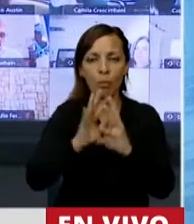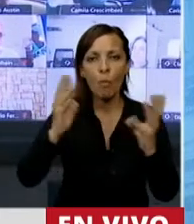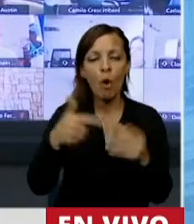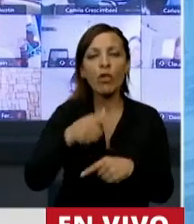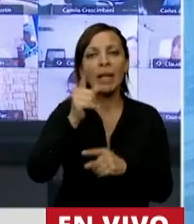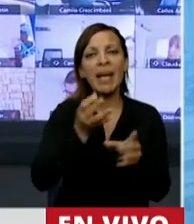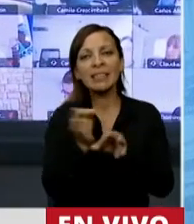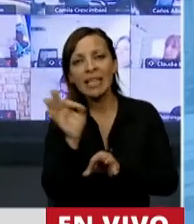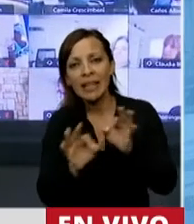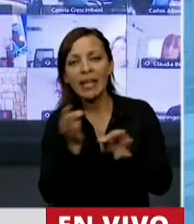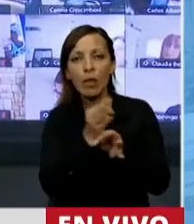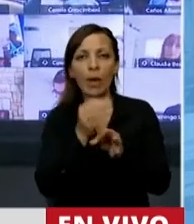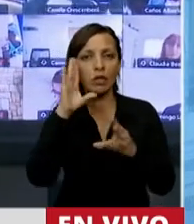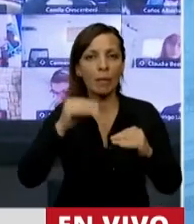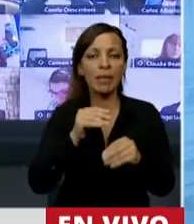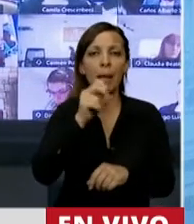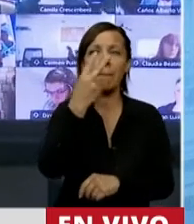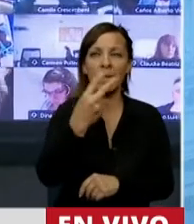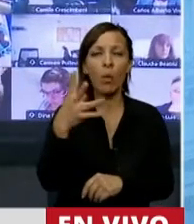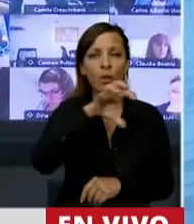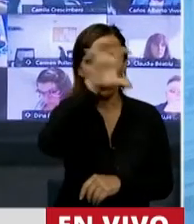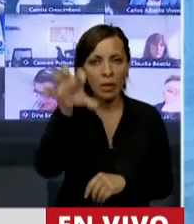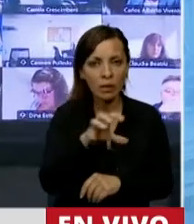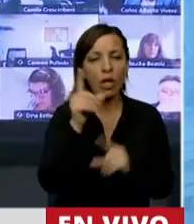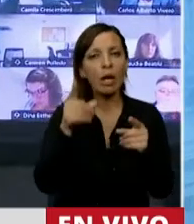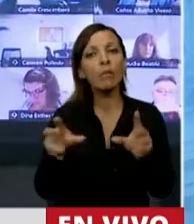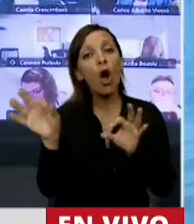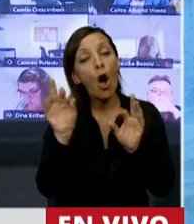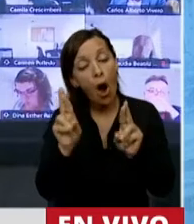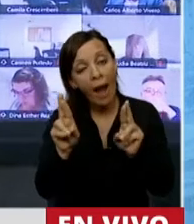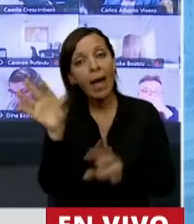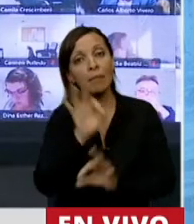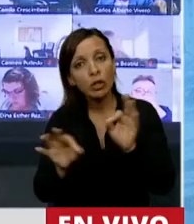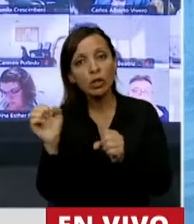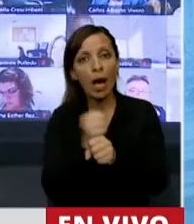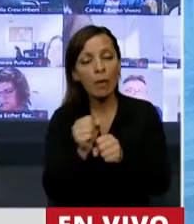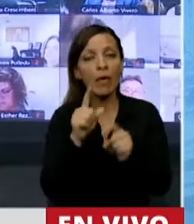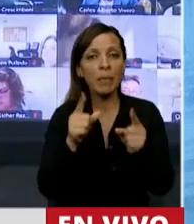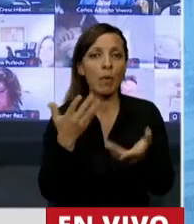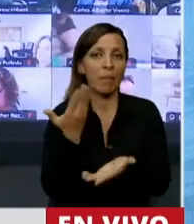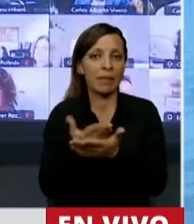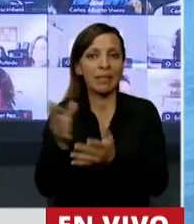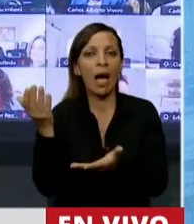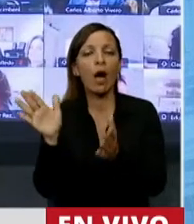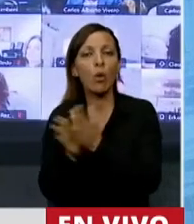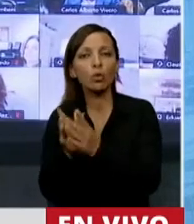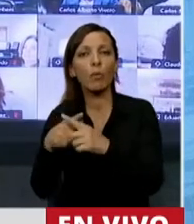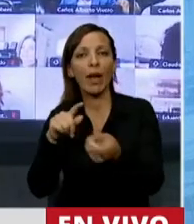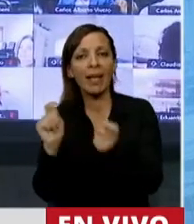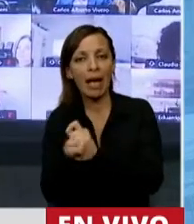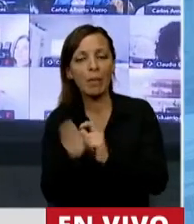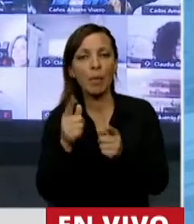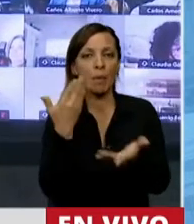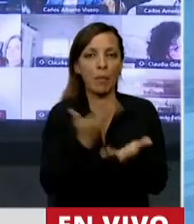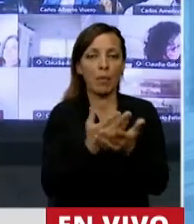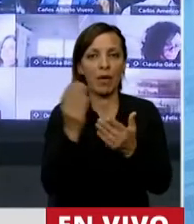Estrategia Nacional de Educación Ambiental en 24 jurisdicciones. Espero que se apruebe el proyecto que viene presentando Juntos por el Cambio del 2015, que presentó también la diputada Gisela